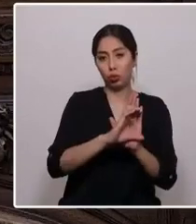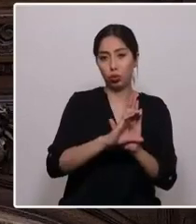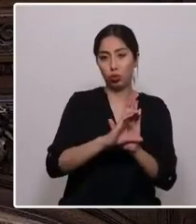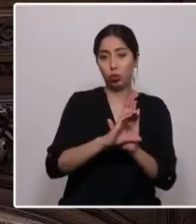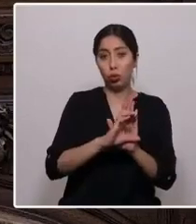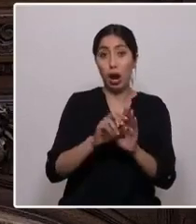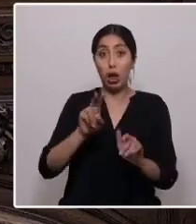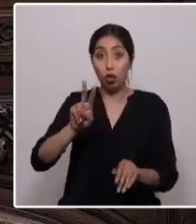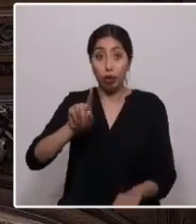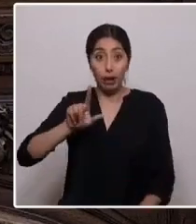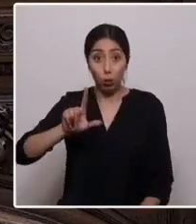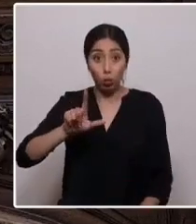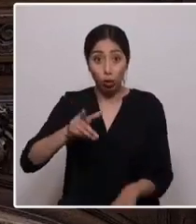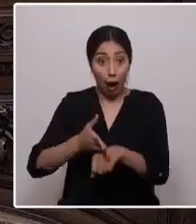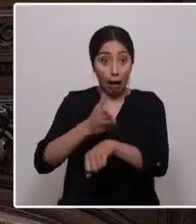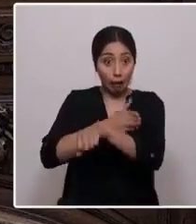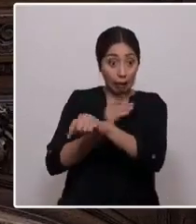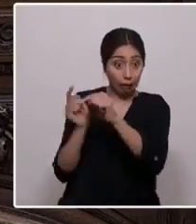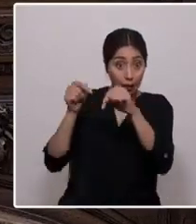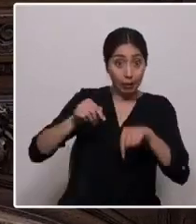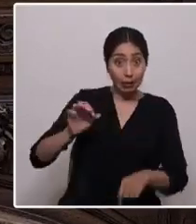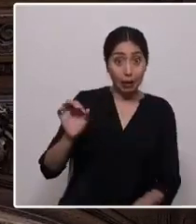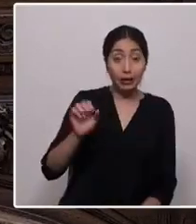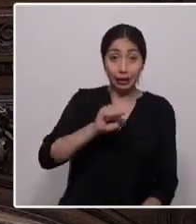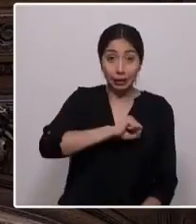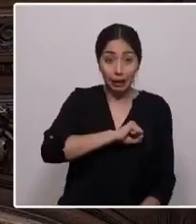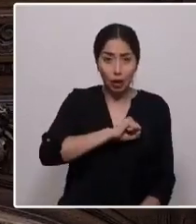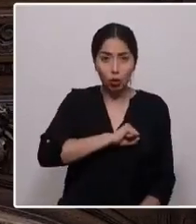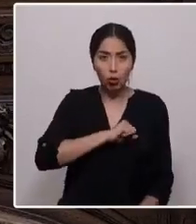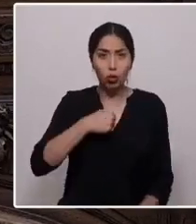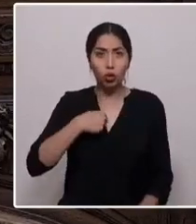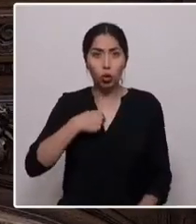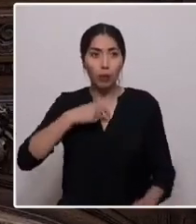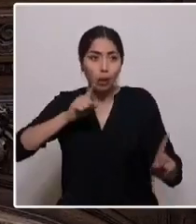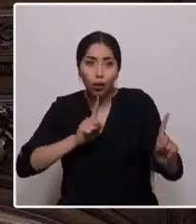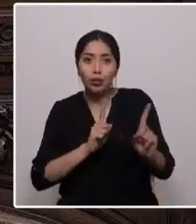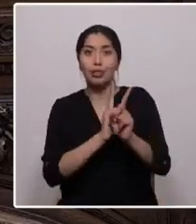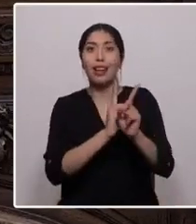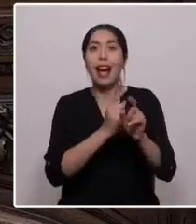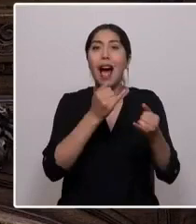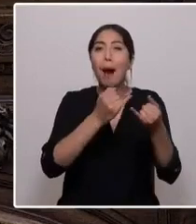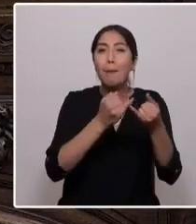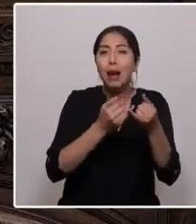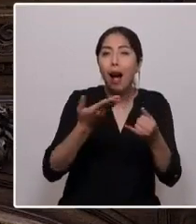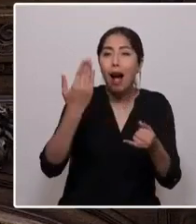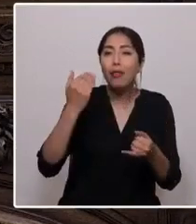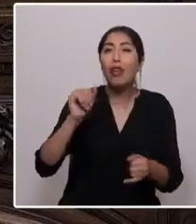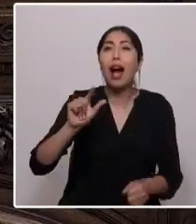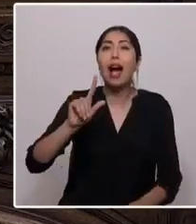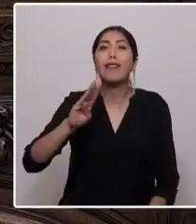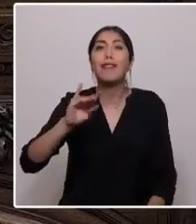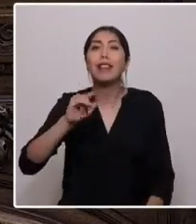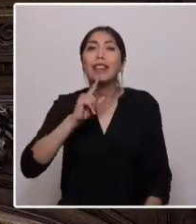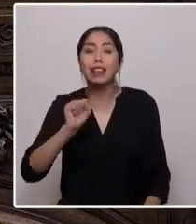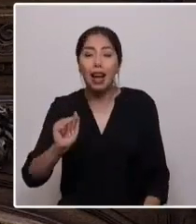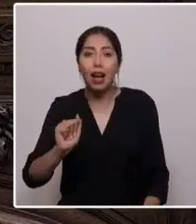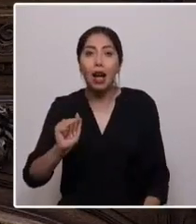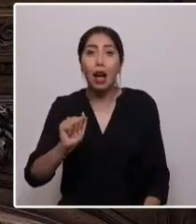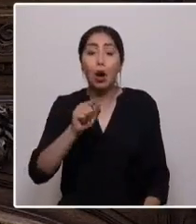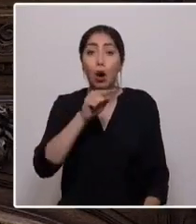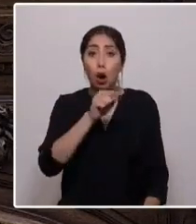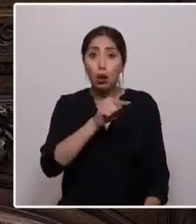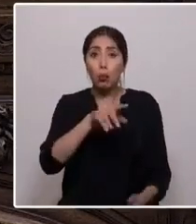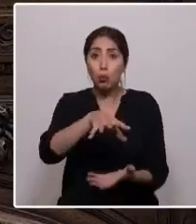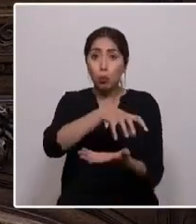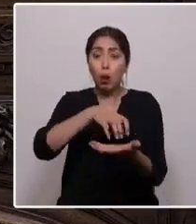antes de venirme a Santiago a la instalación de esta convención, me encontré con una antigua amiga criancera, la Elvita, en una de sus majadas en el pueblo